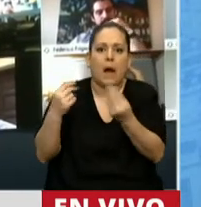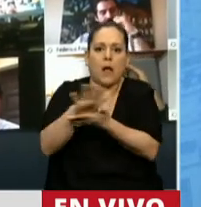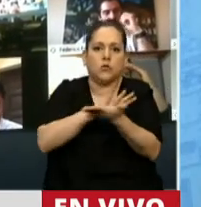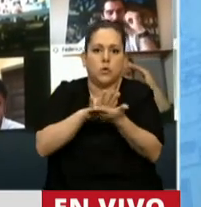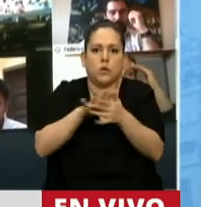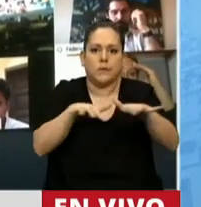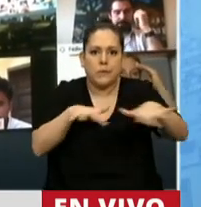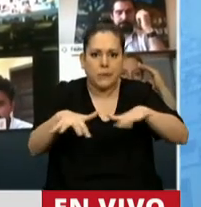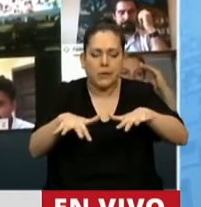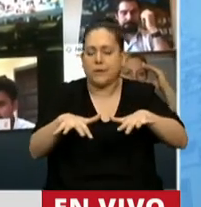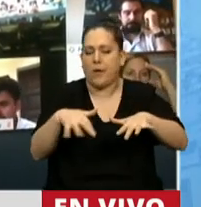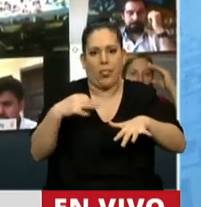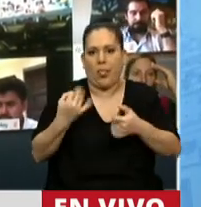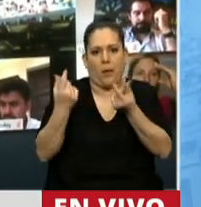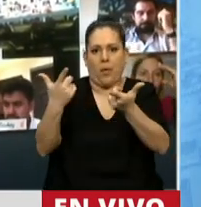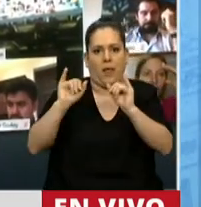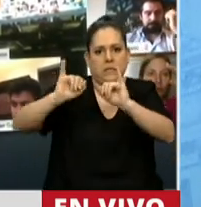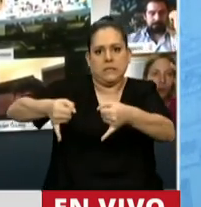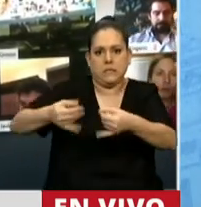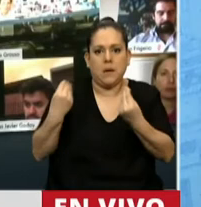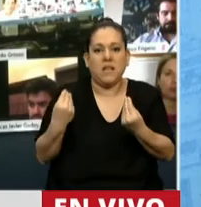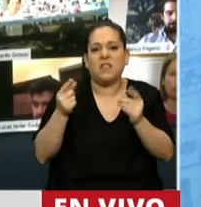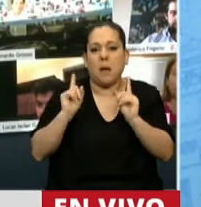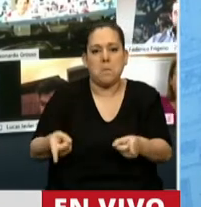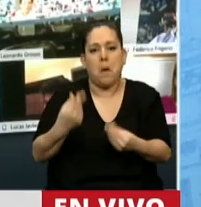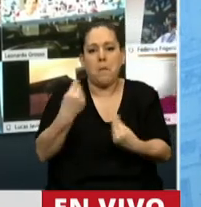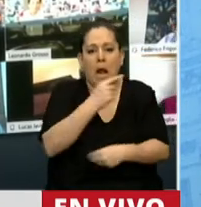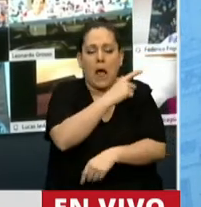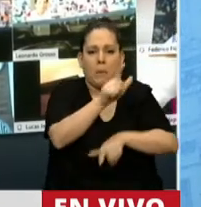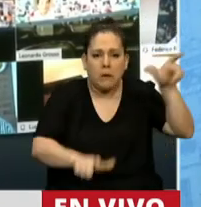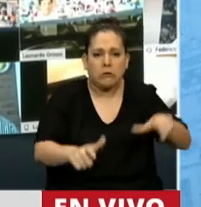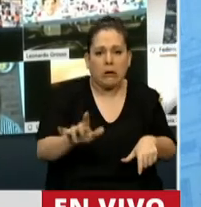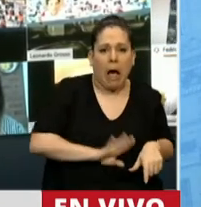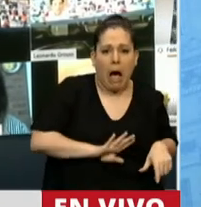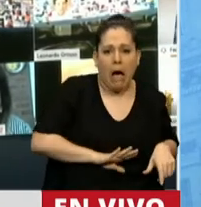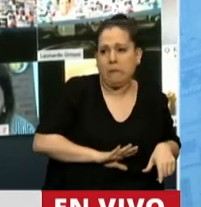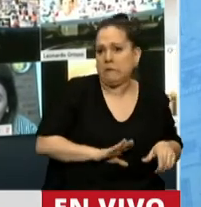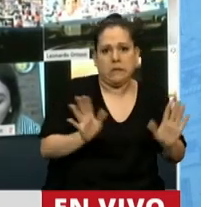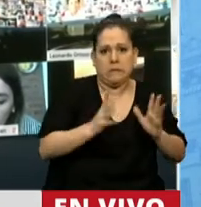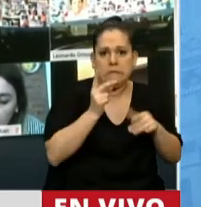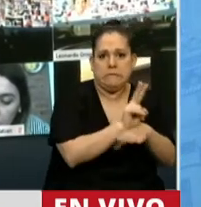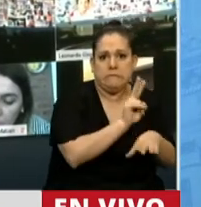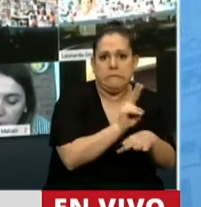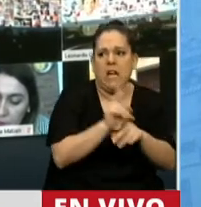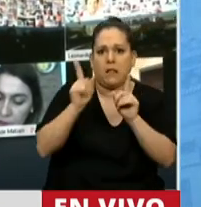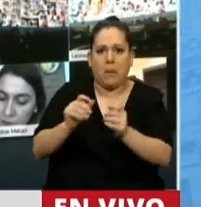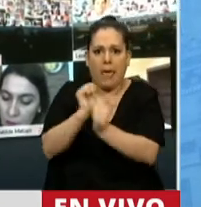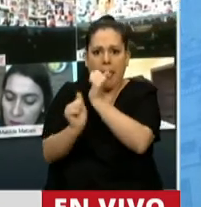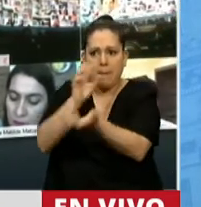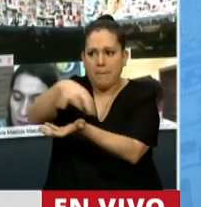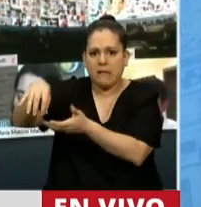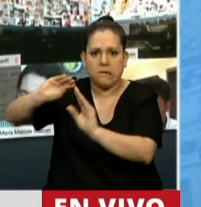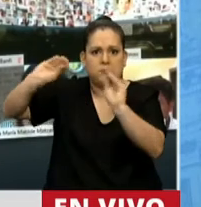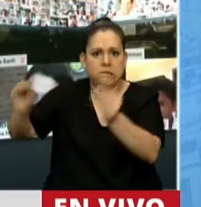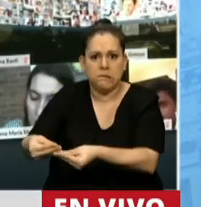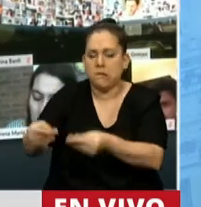pandemia y sobre todo para que los argentinos no pasen hambre y para que las empresas no quiebren, que son las dos cosas que uno